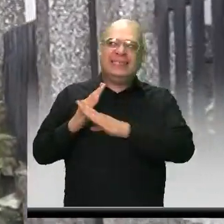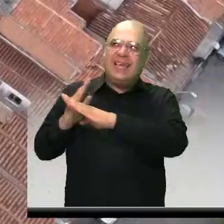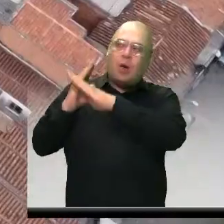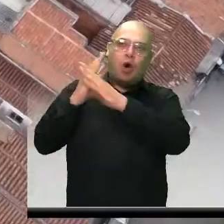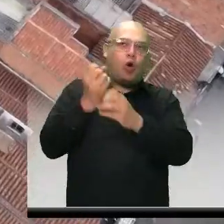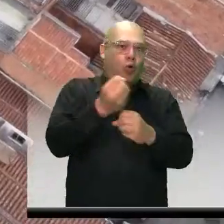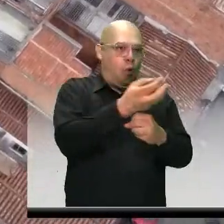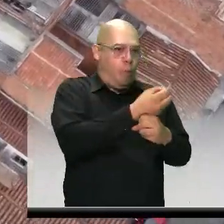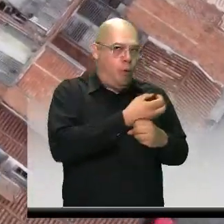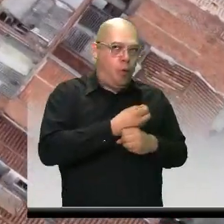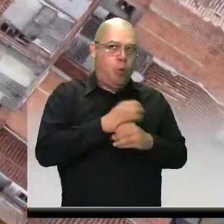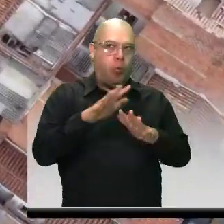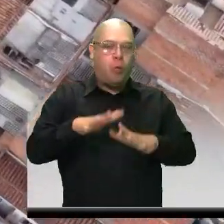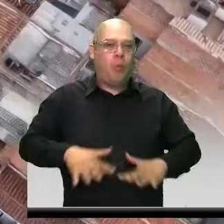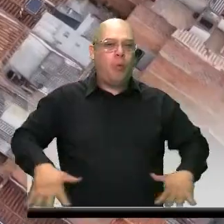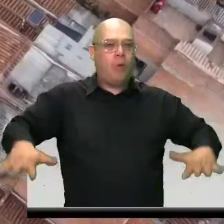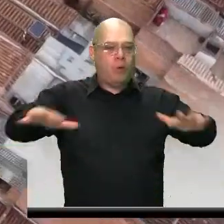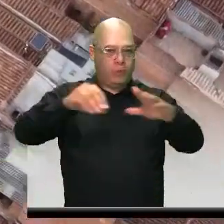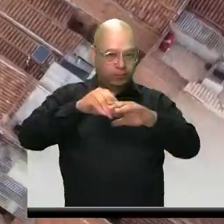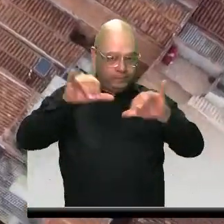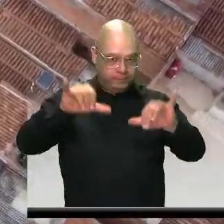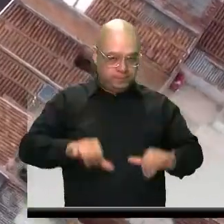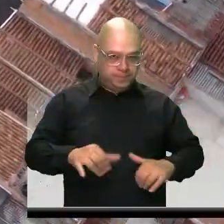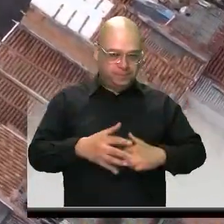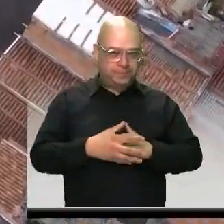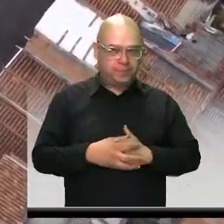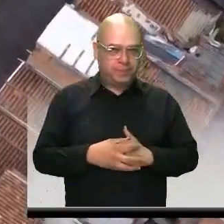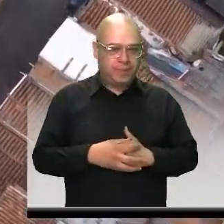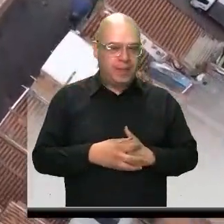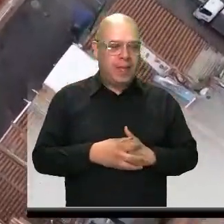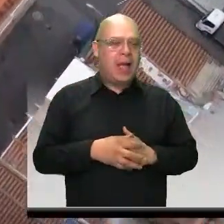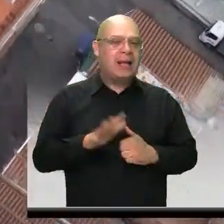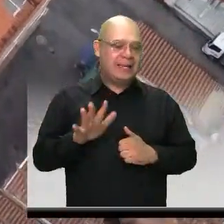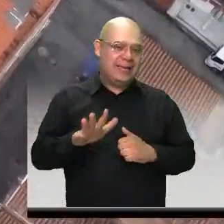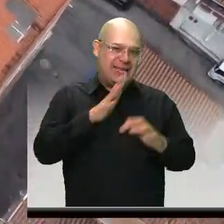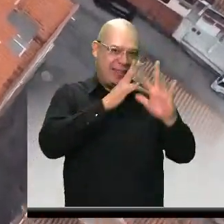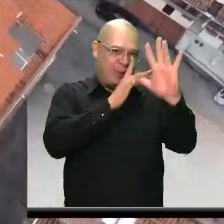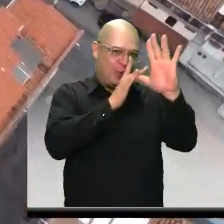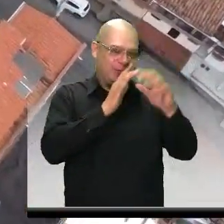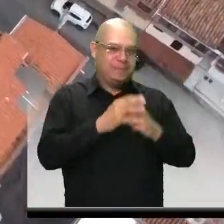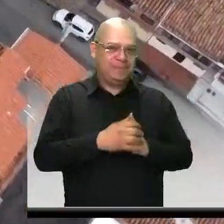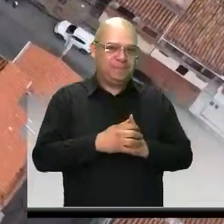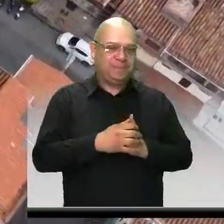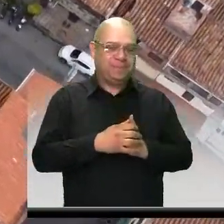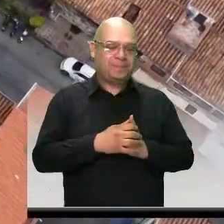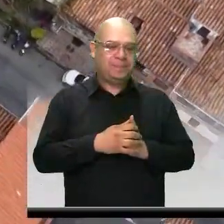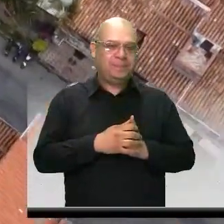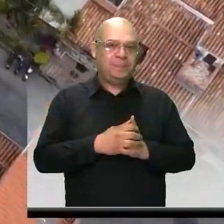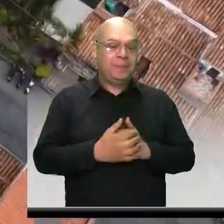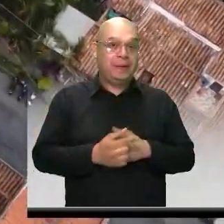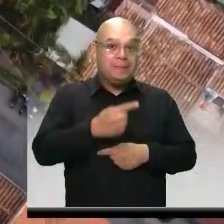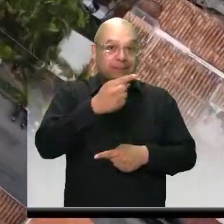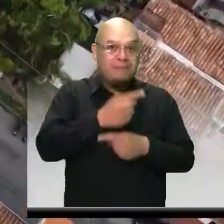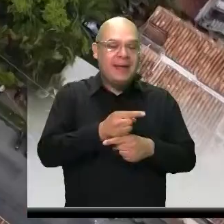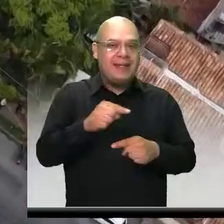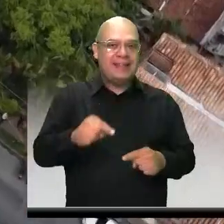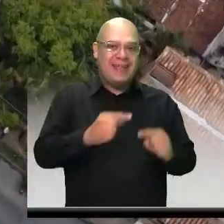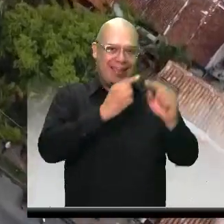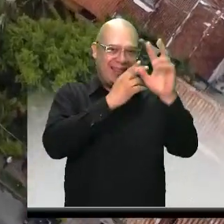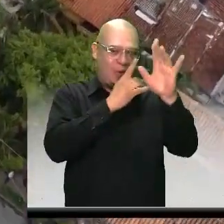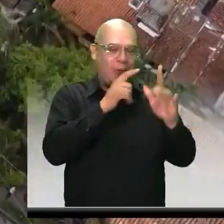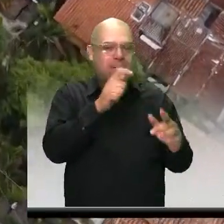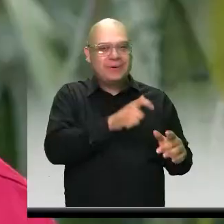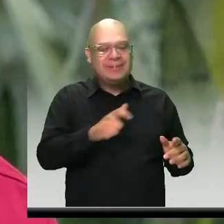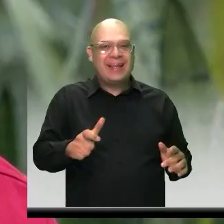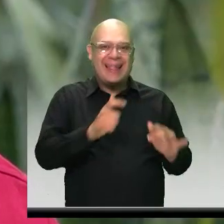alrededor del municipio. Es por eso que entonces sí, Itagüí y todos los itagüiseños